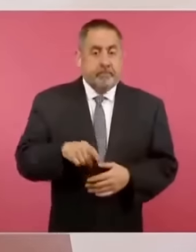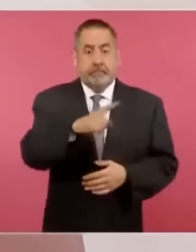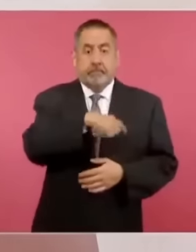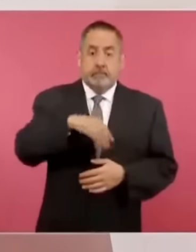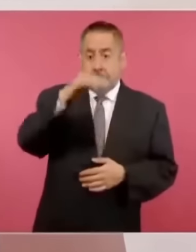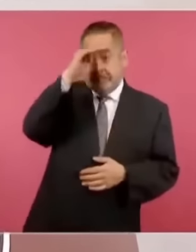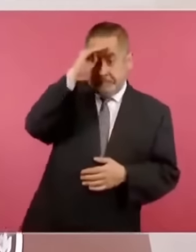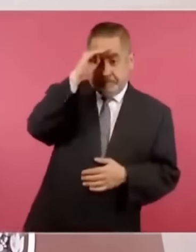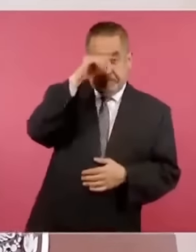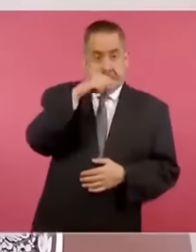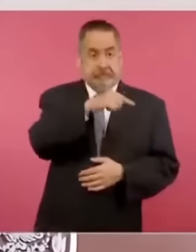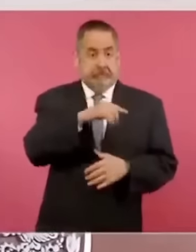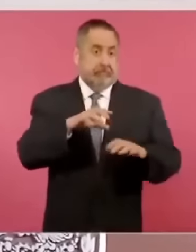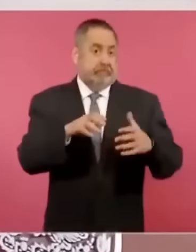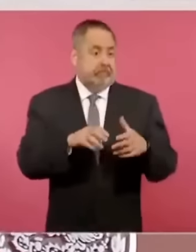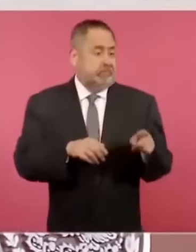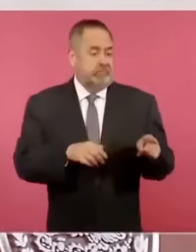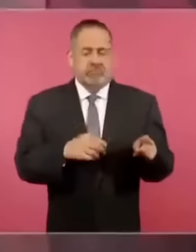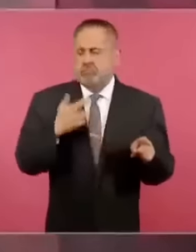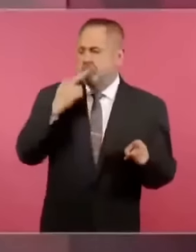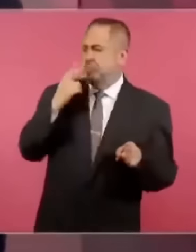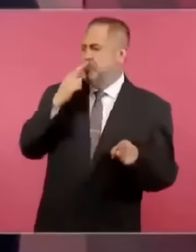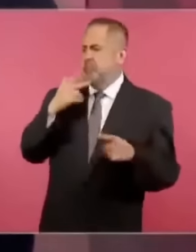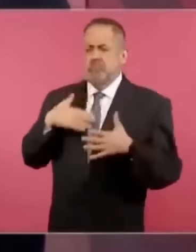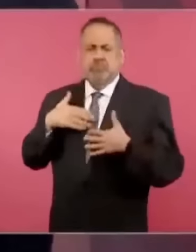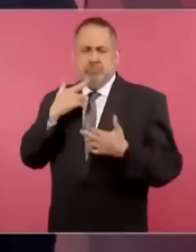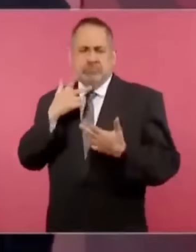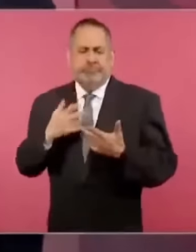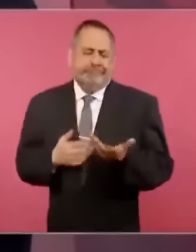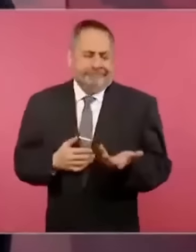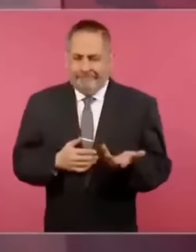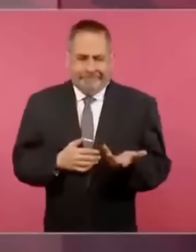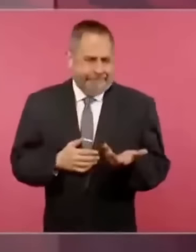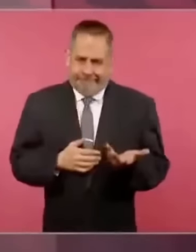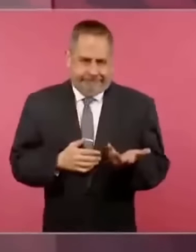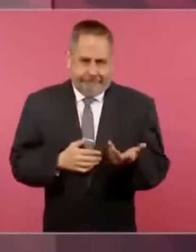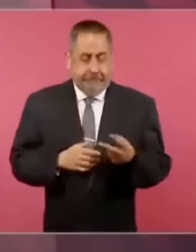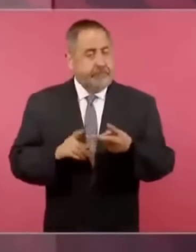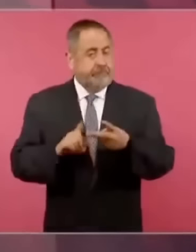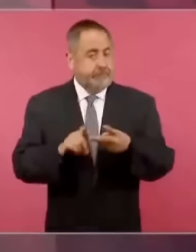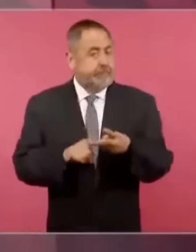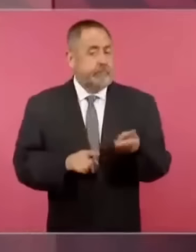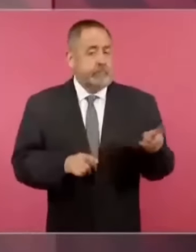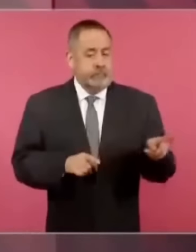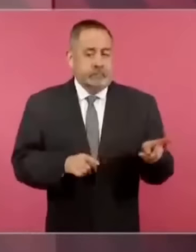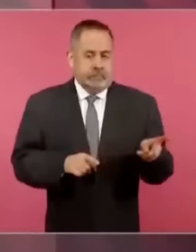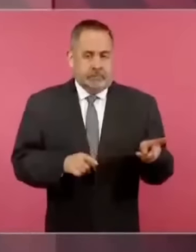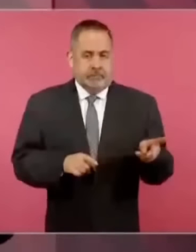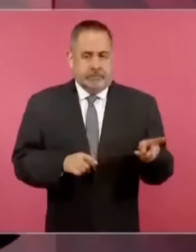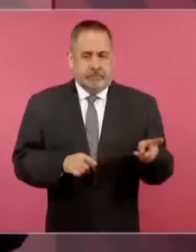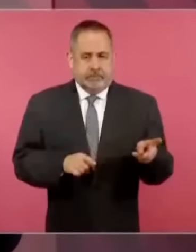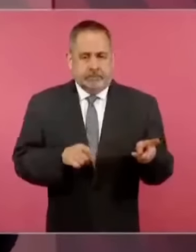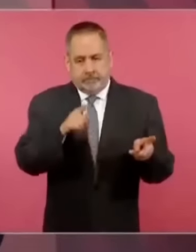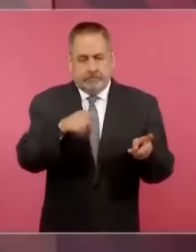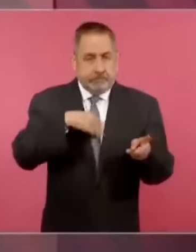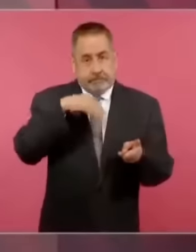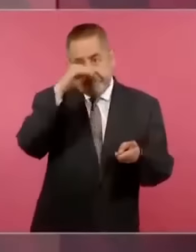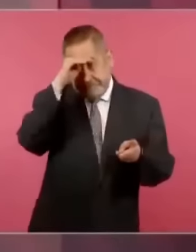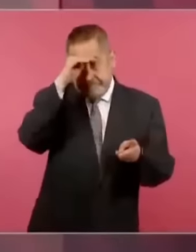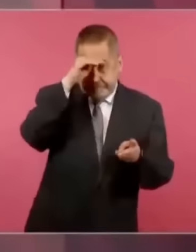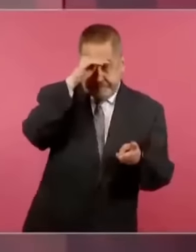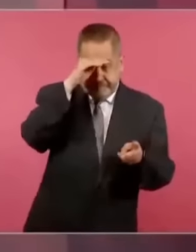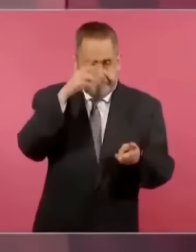que lo hacen mejor, segundo, por esa concepción